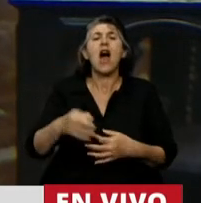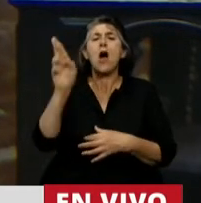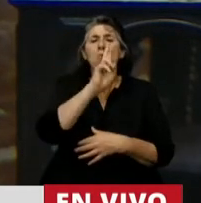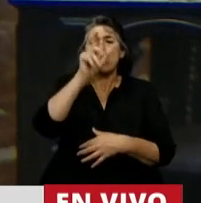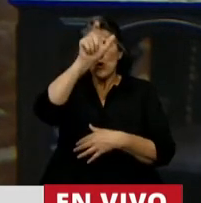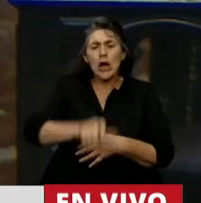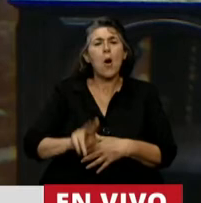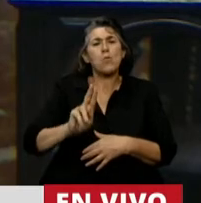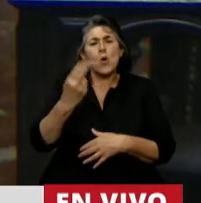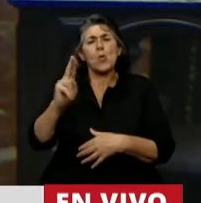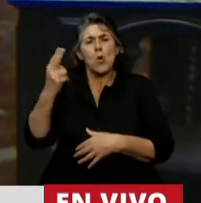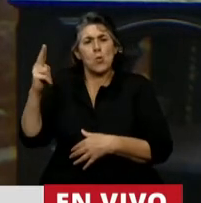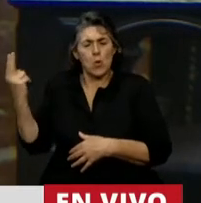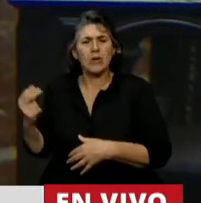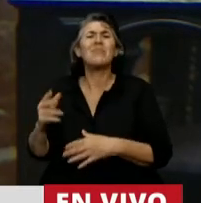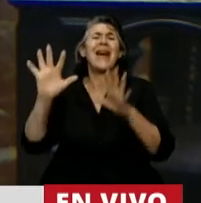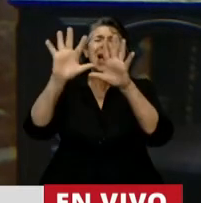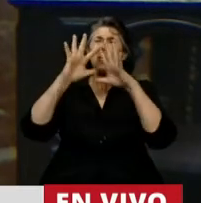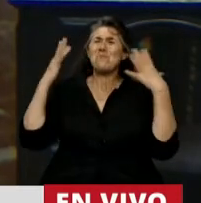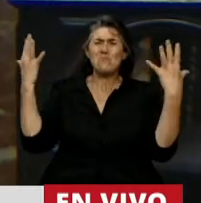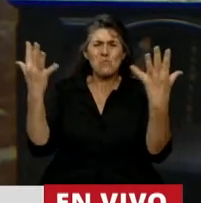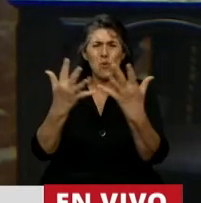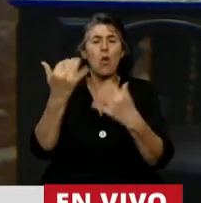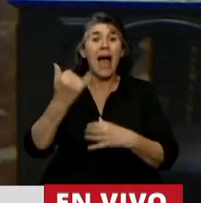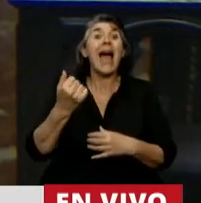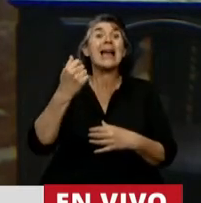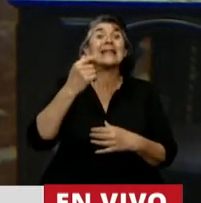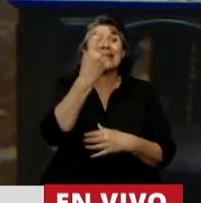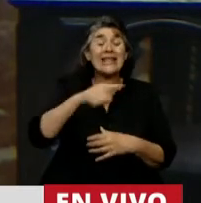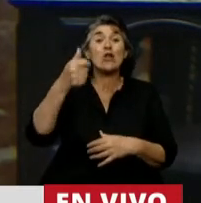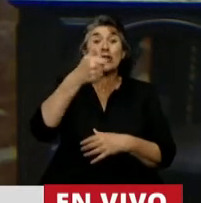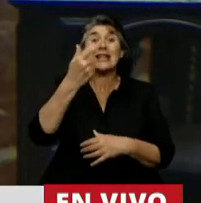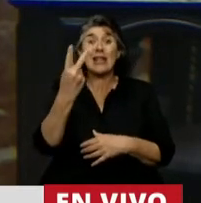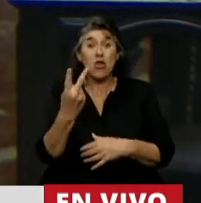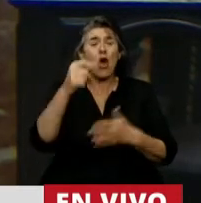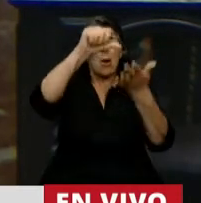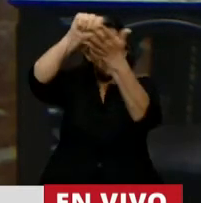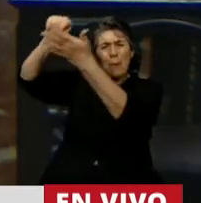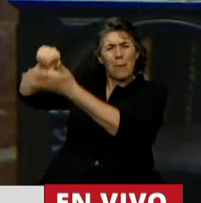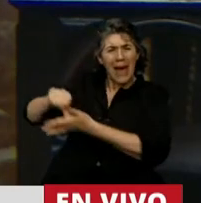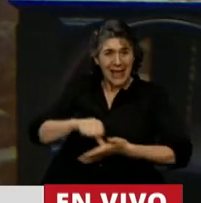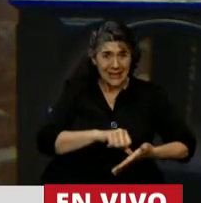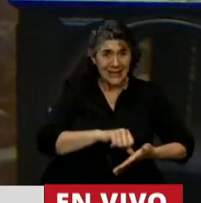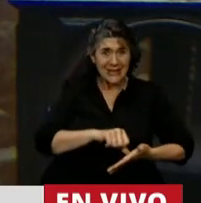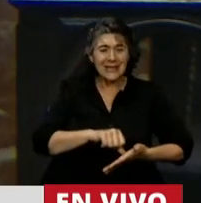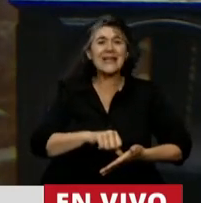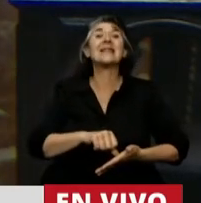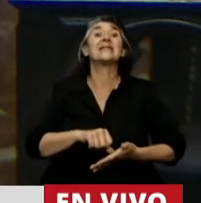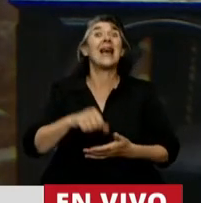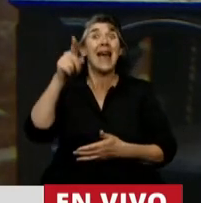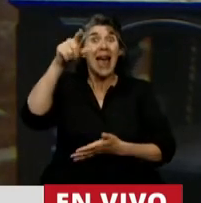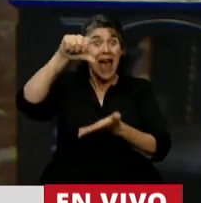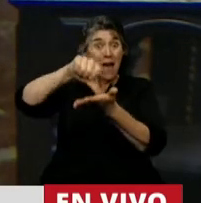muestran en el mundo, y solo cito uno, sobre 162 países, claramente aquellos que tienen